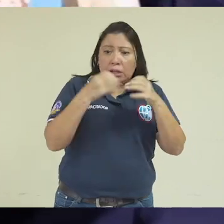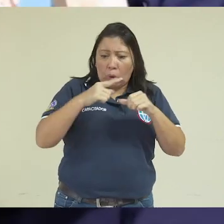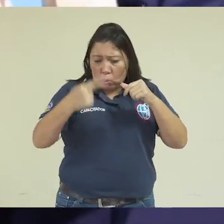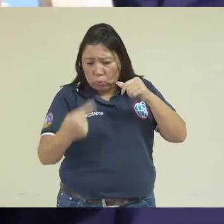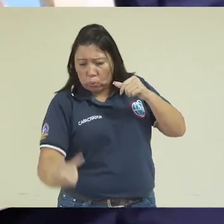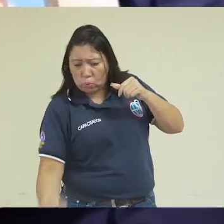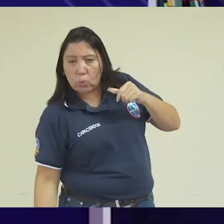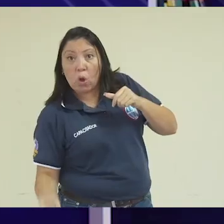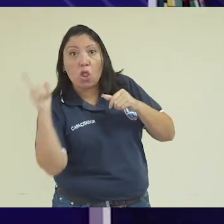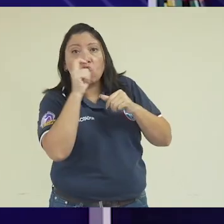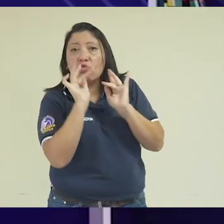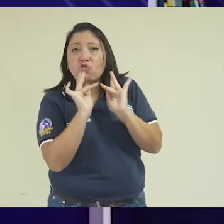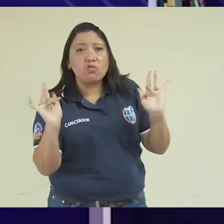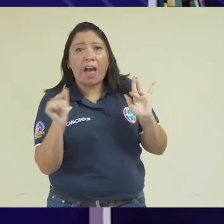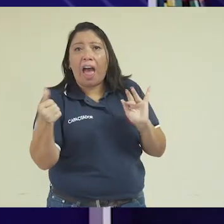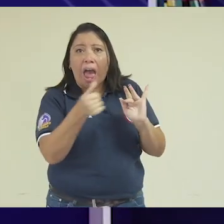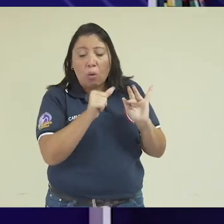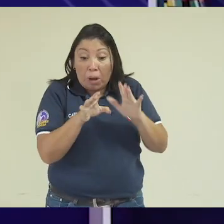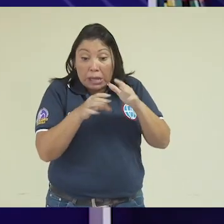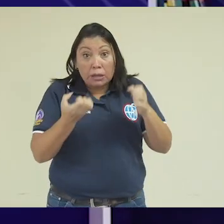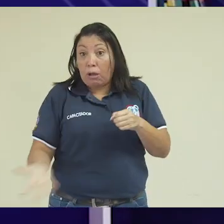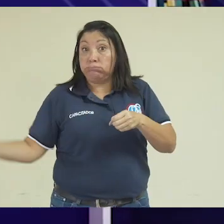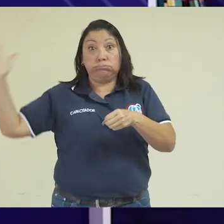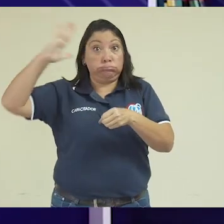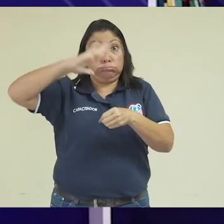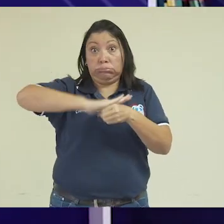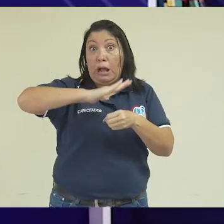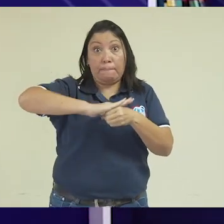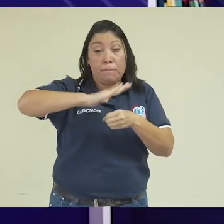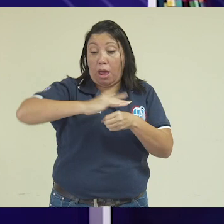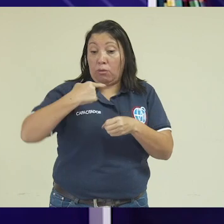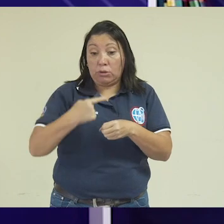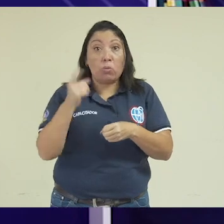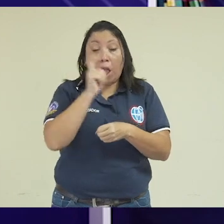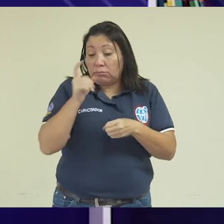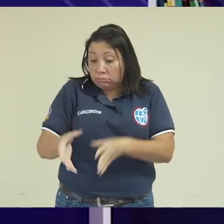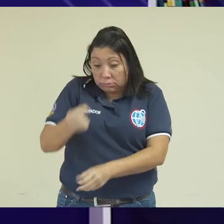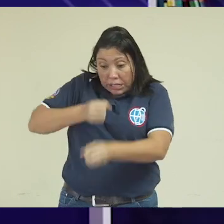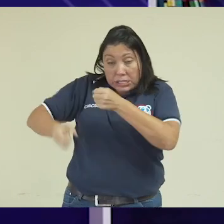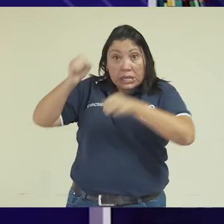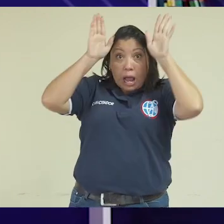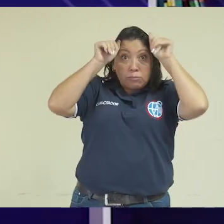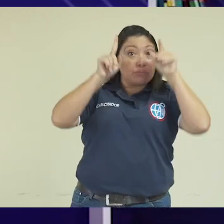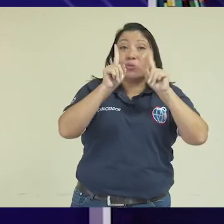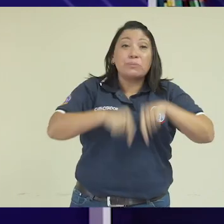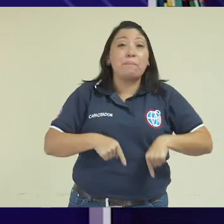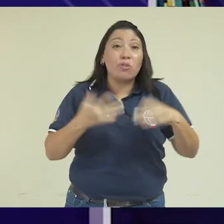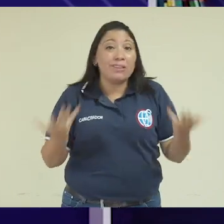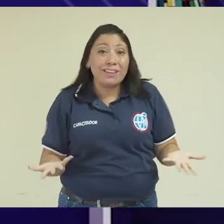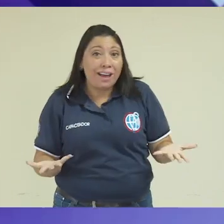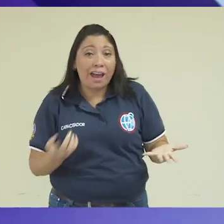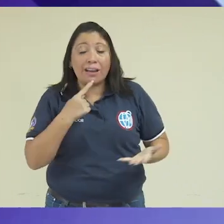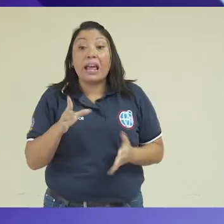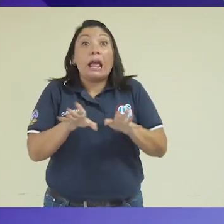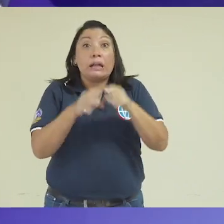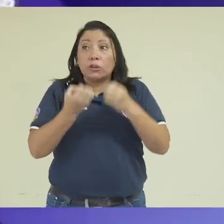pozo ya estaba seco. Necesitaba ser tapado de todas formas que realmente no valía la pena sacar al burro del pozo.